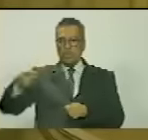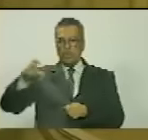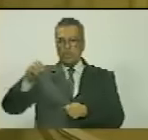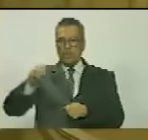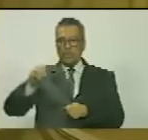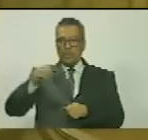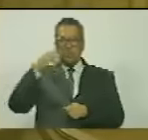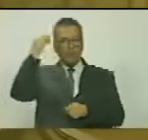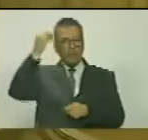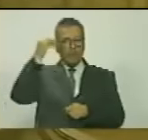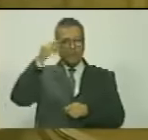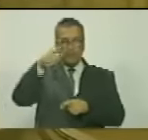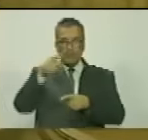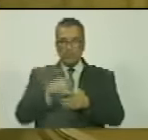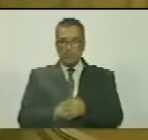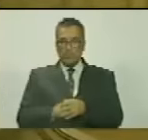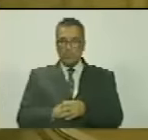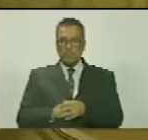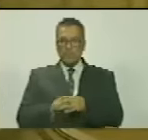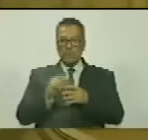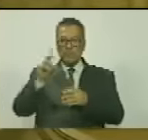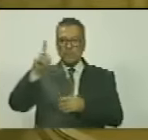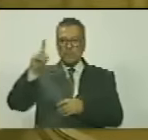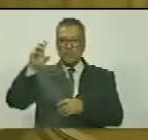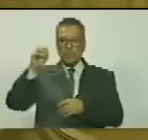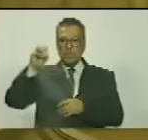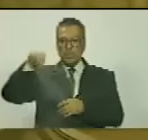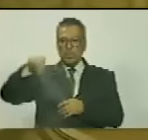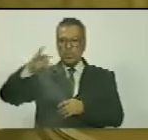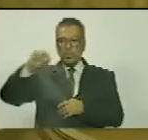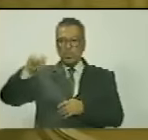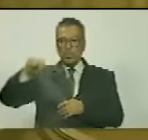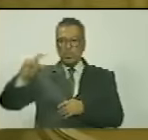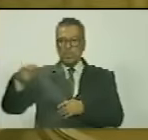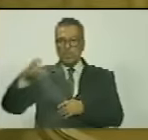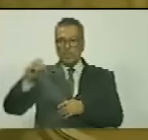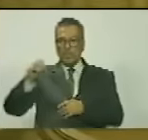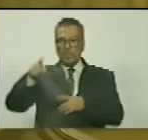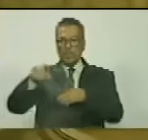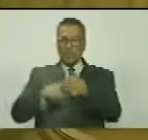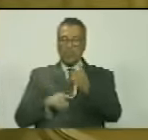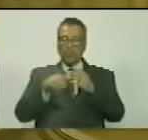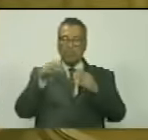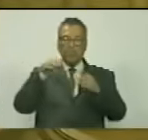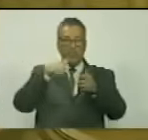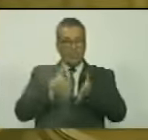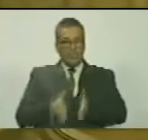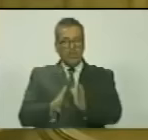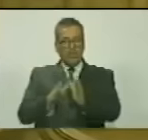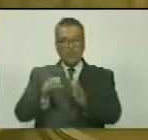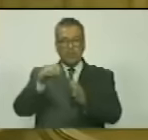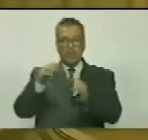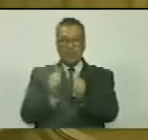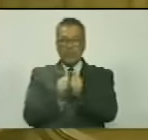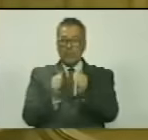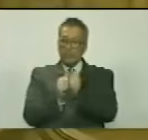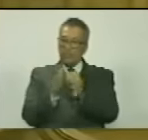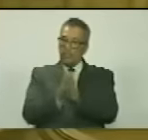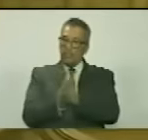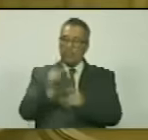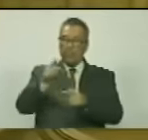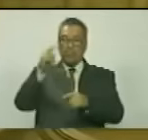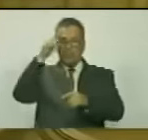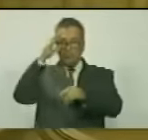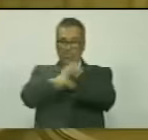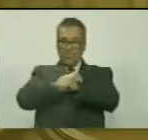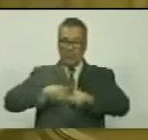considerando que Domingo Antonio Sifontes oriundo de Cantabra estado de Anzuategui conocido como